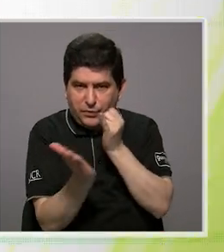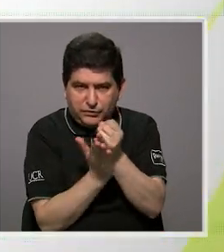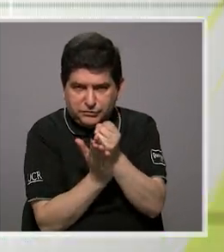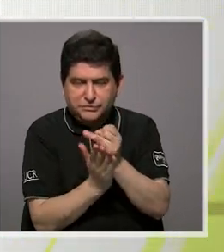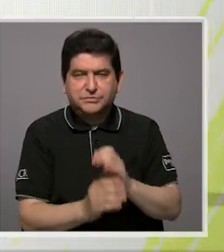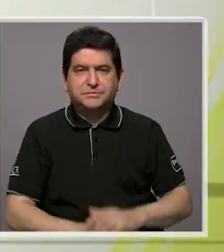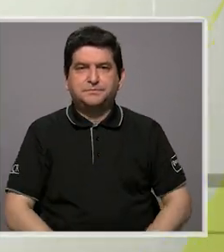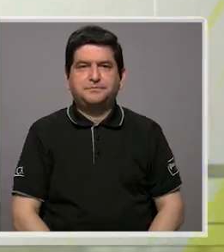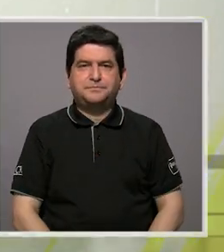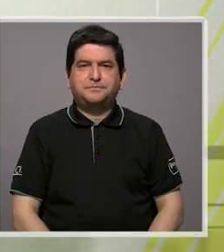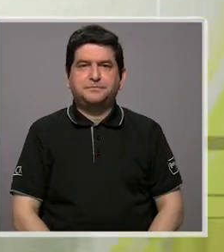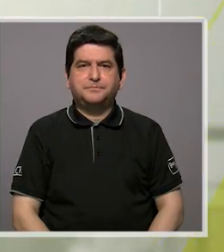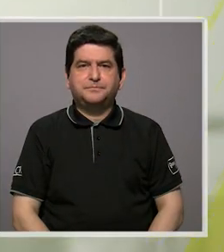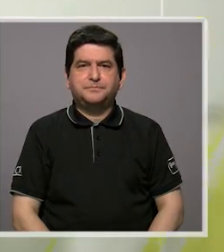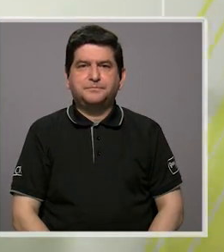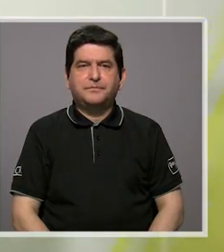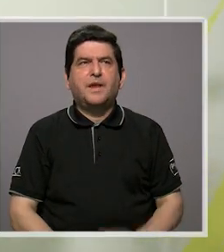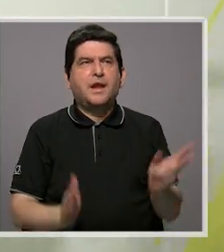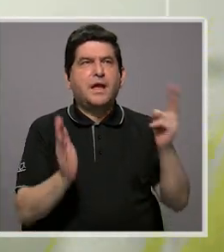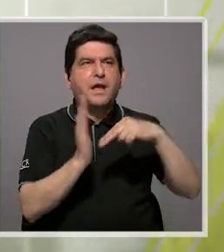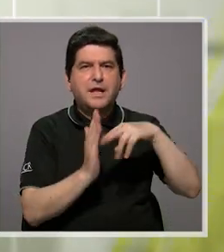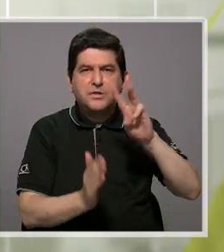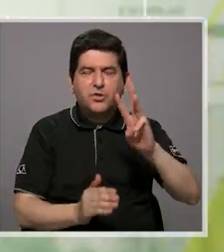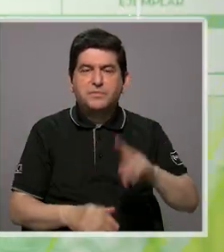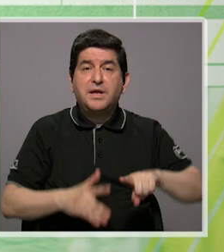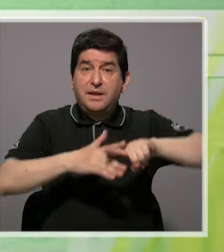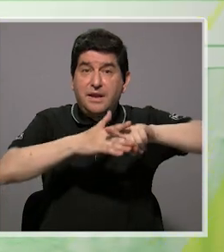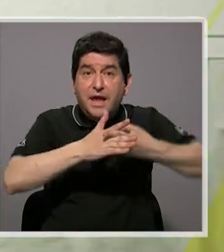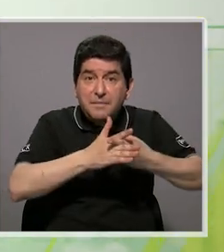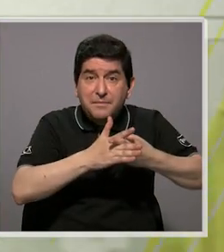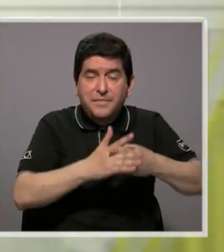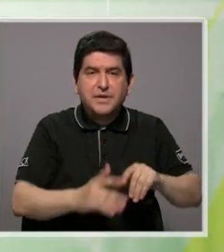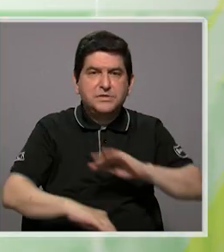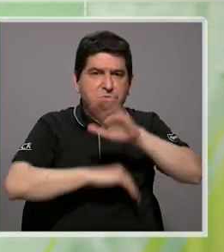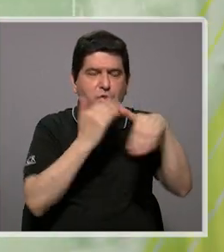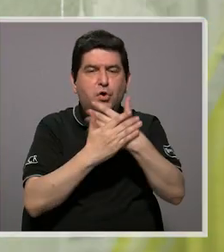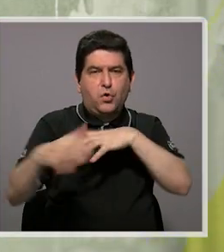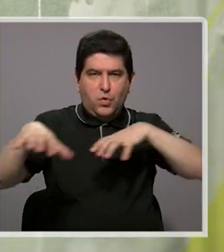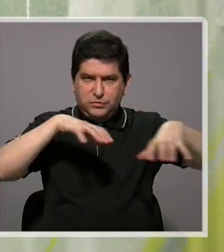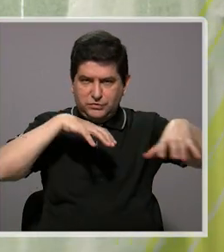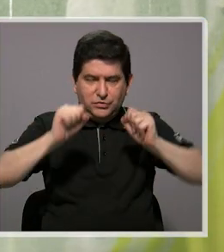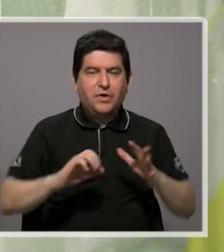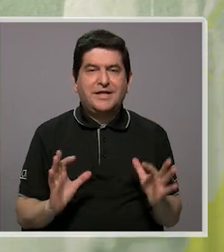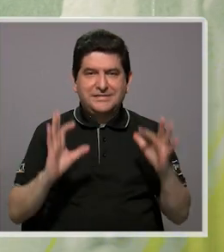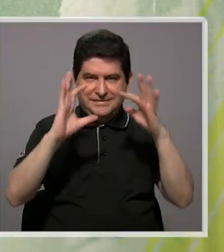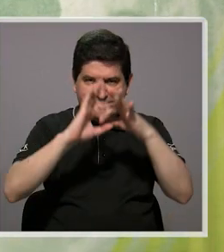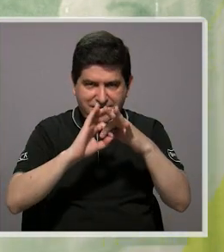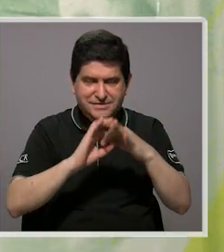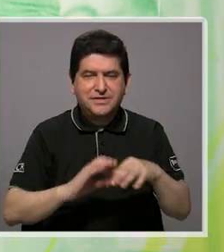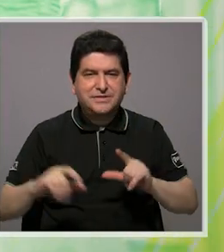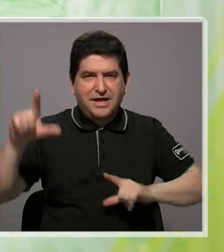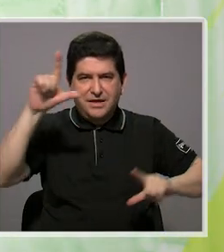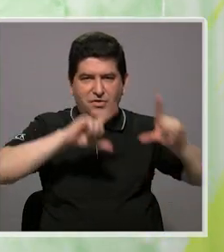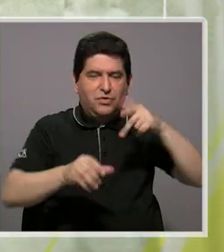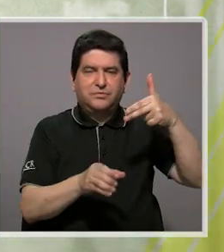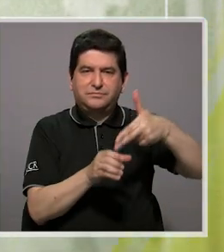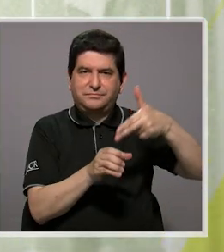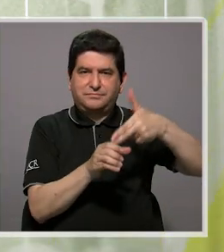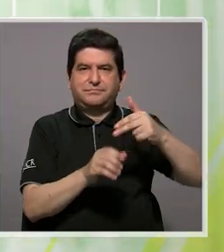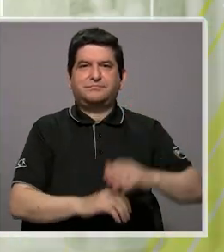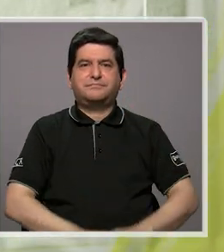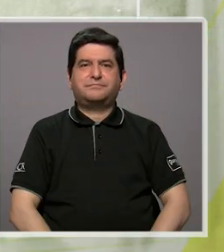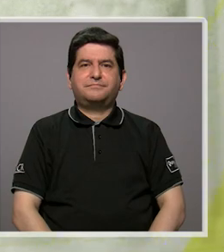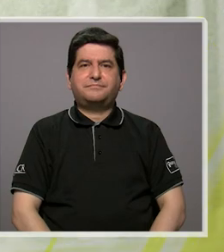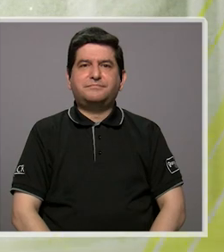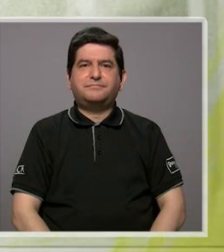investigación. Y fue en el 2006 cuando se comenzó con todas estas actividades relacionadas con el laboratorio de